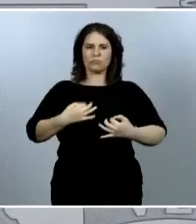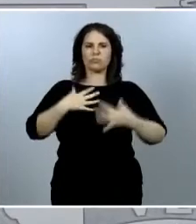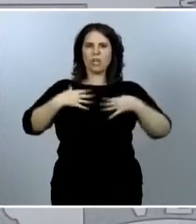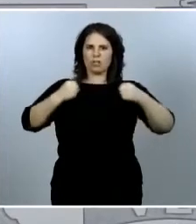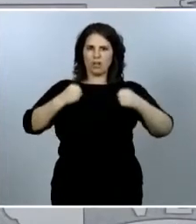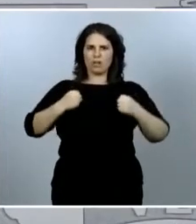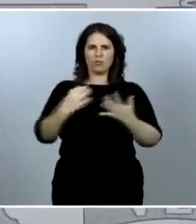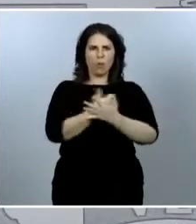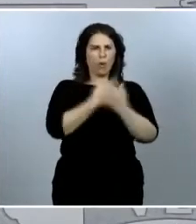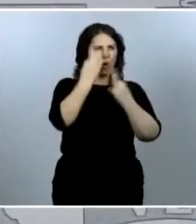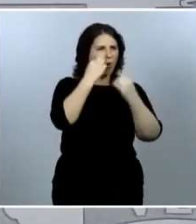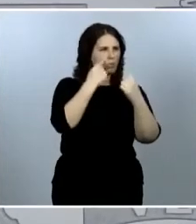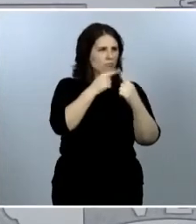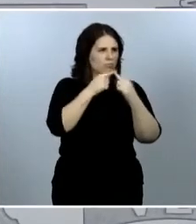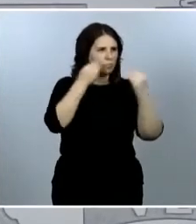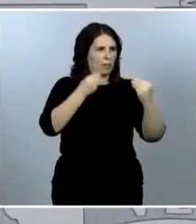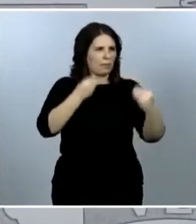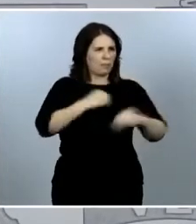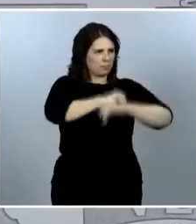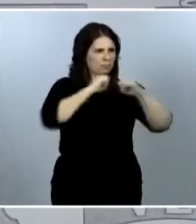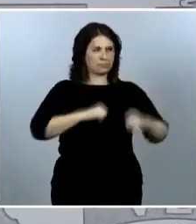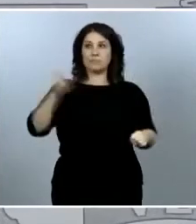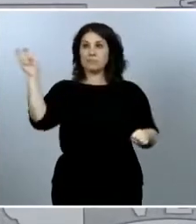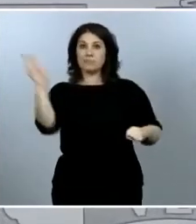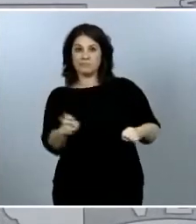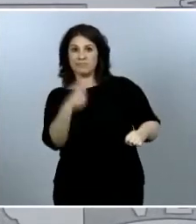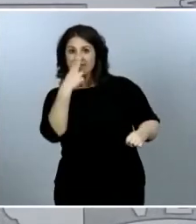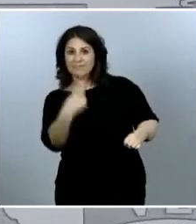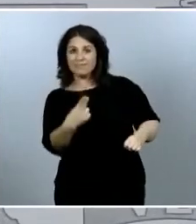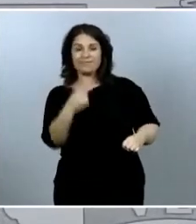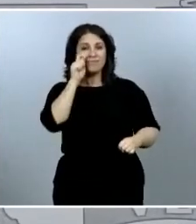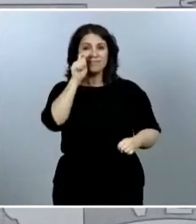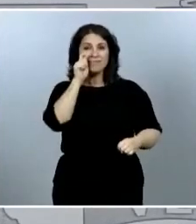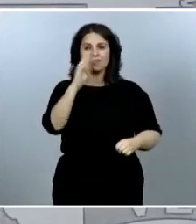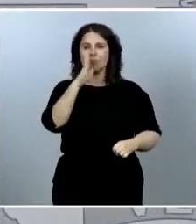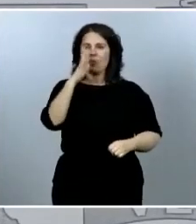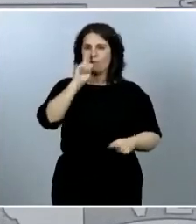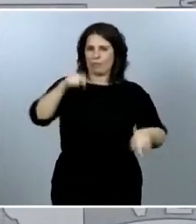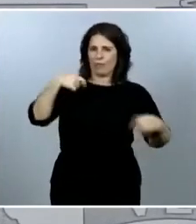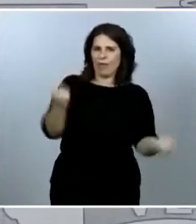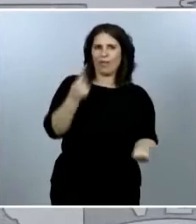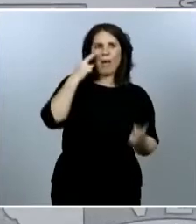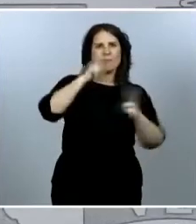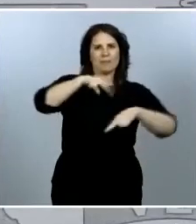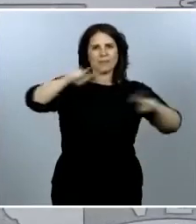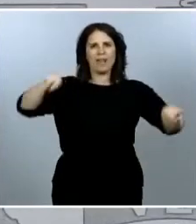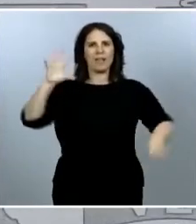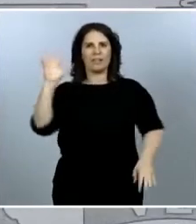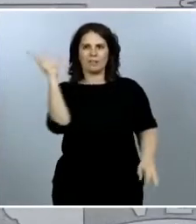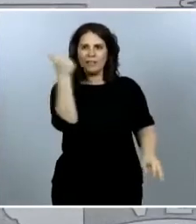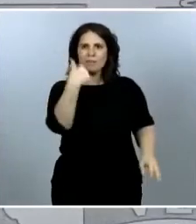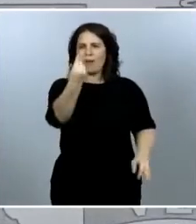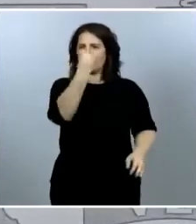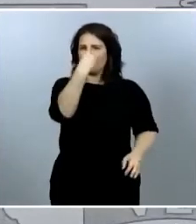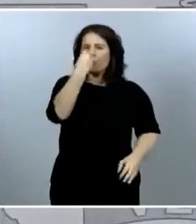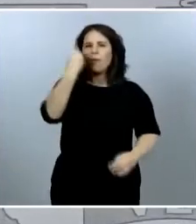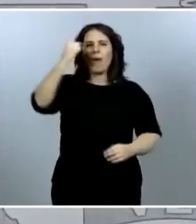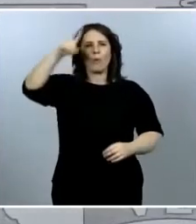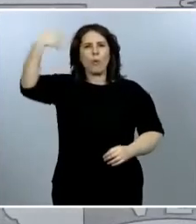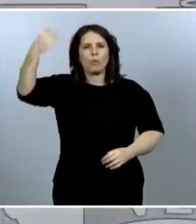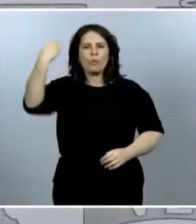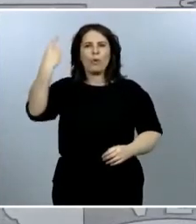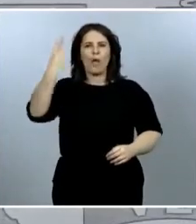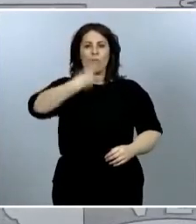visitan por nuestra naturaleza, por nuestros paisajes, por nuestro clima, por nuestra gastronomía, por nuestra cultura, por nuestra acogida, en definitiva,